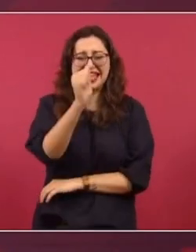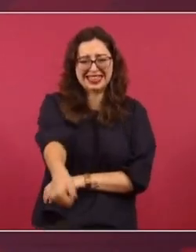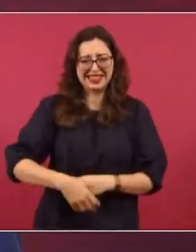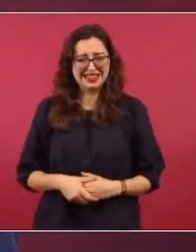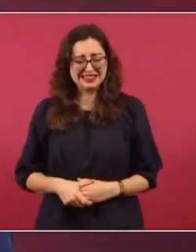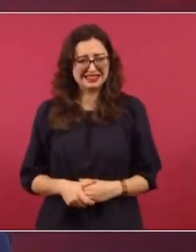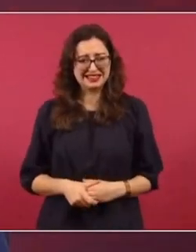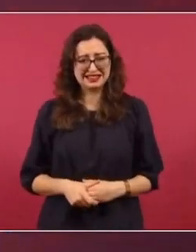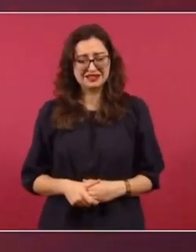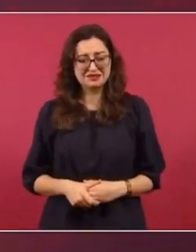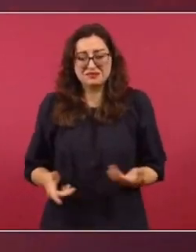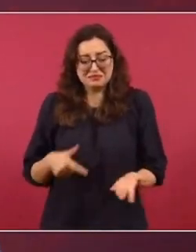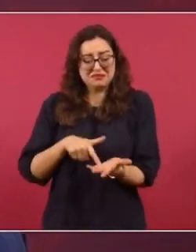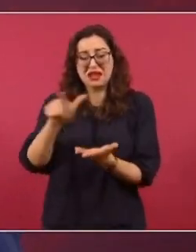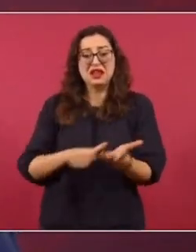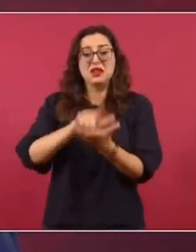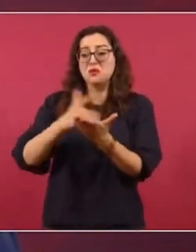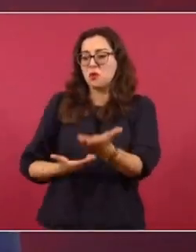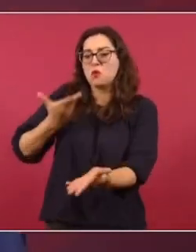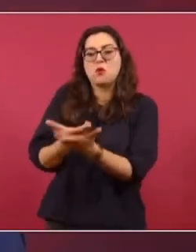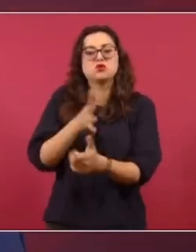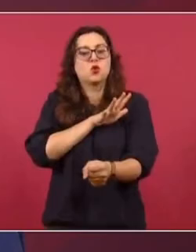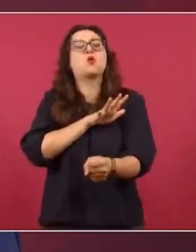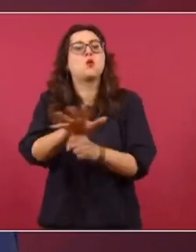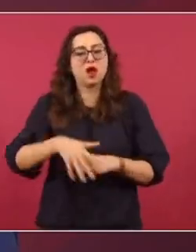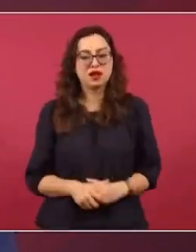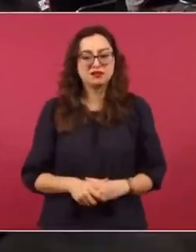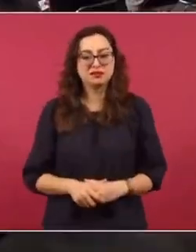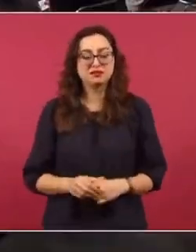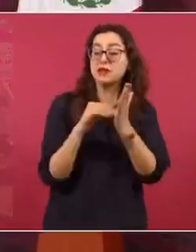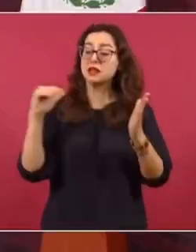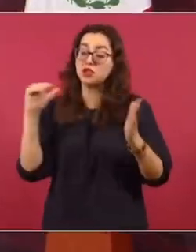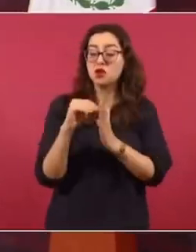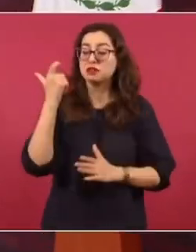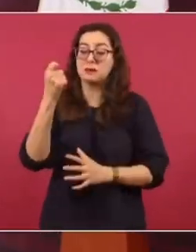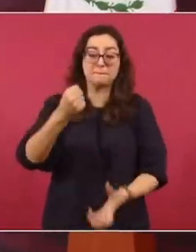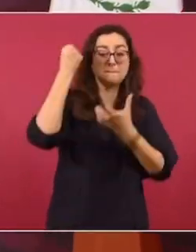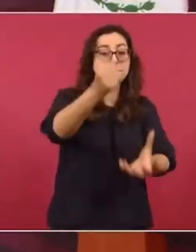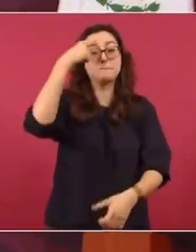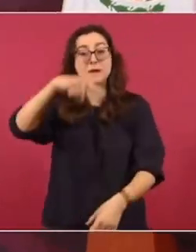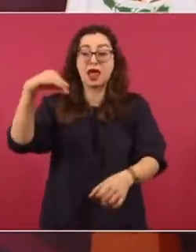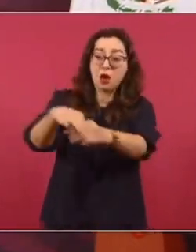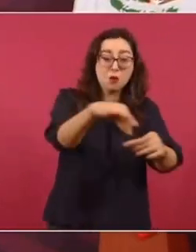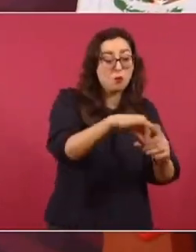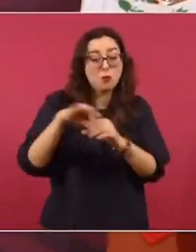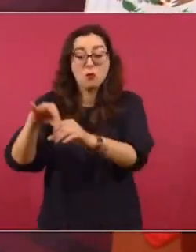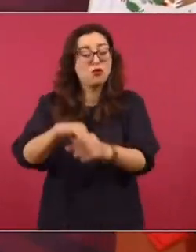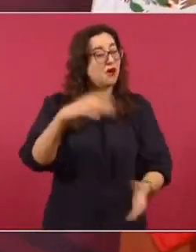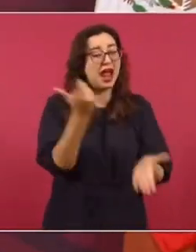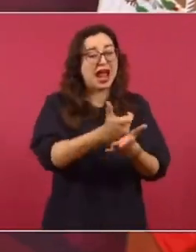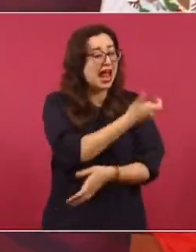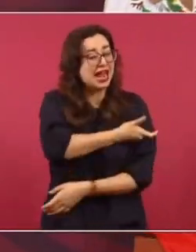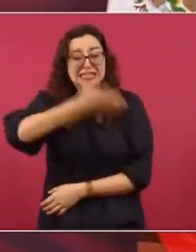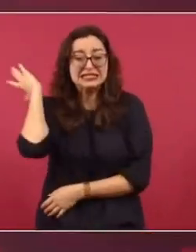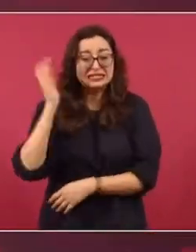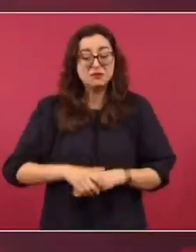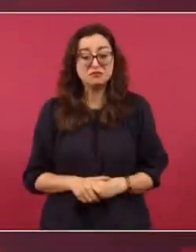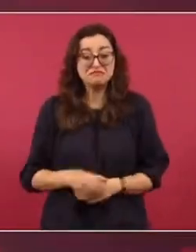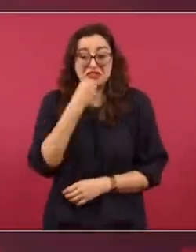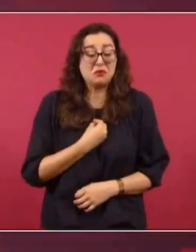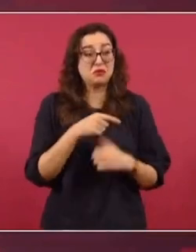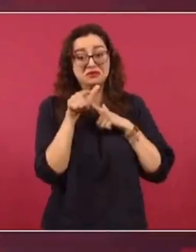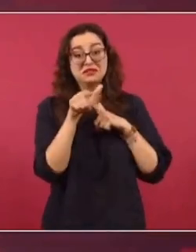propone esta ley es obtener algunos ahorros, pero los que vinieron a marchar ni siquiera saben